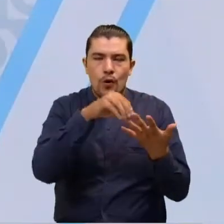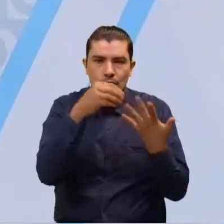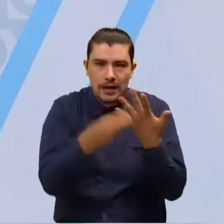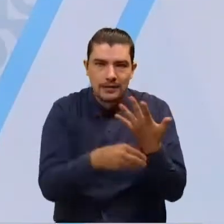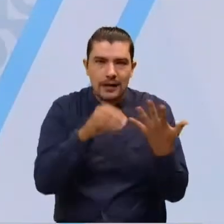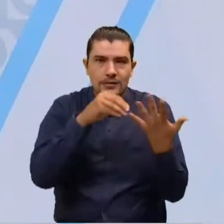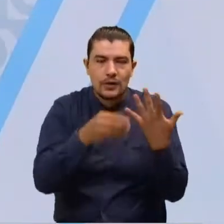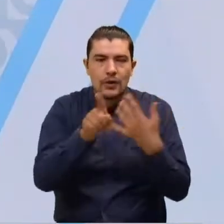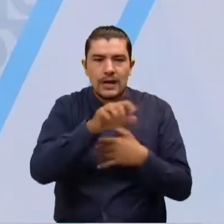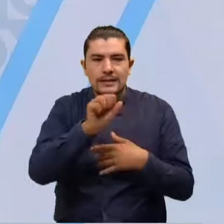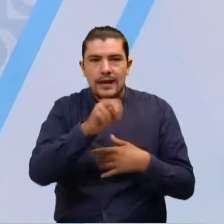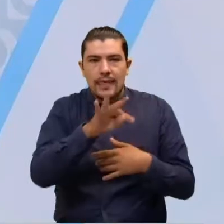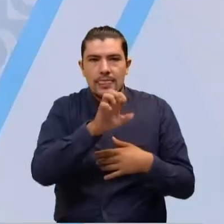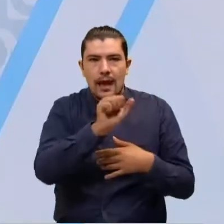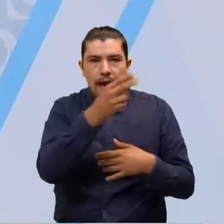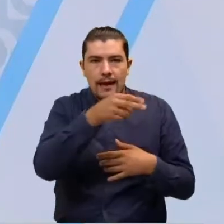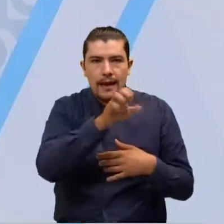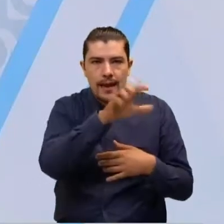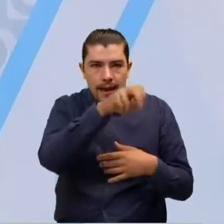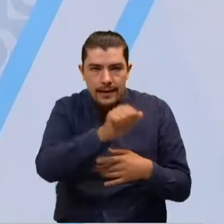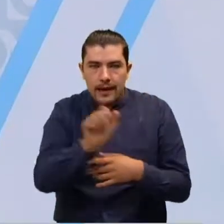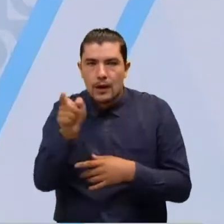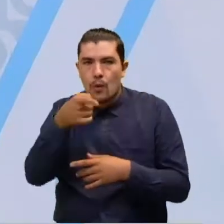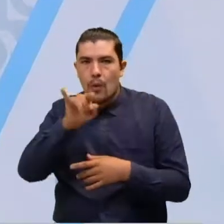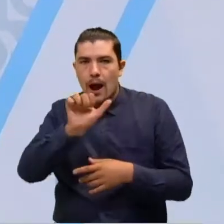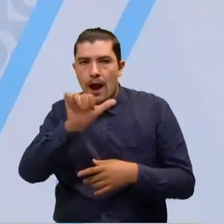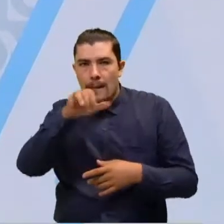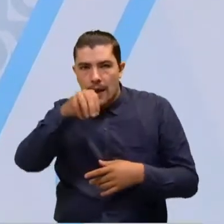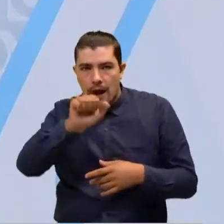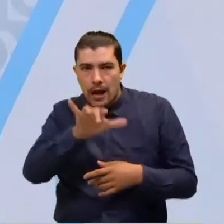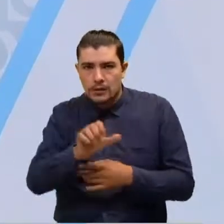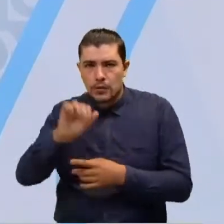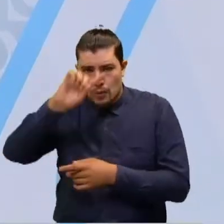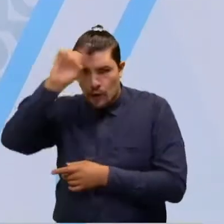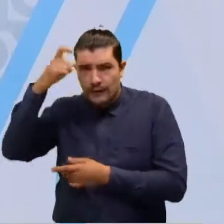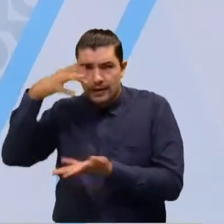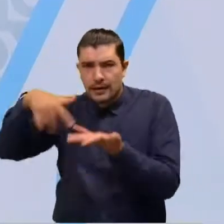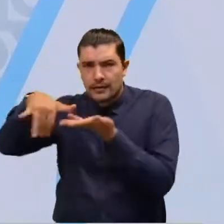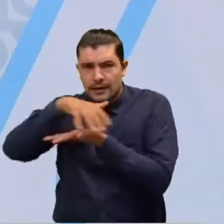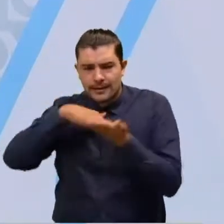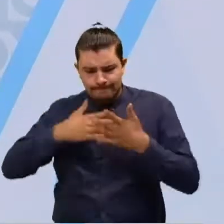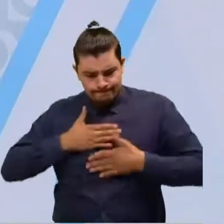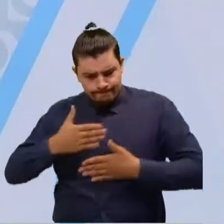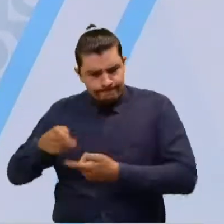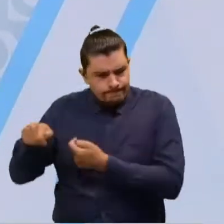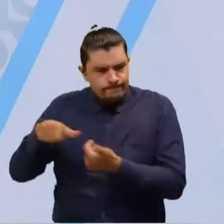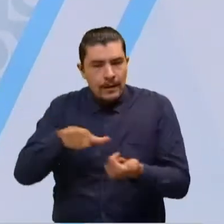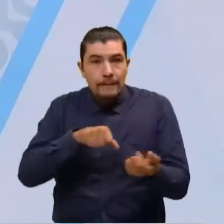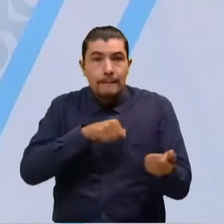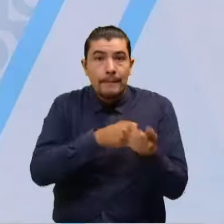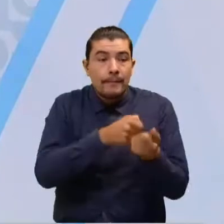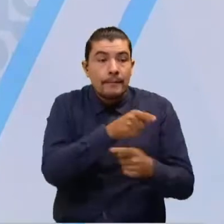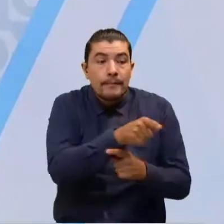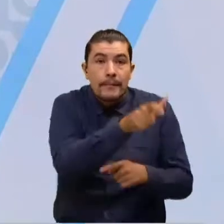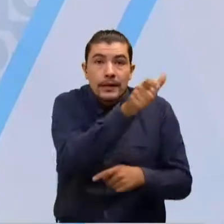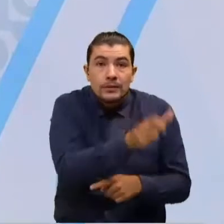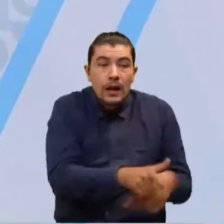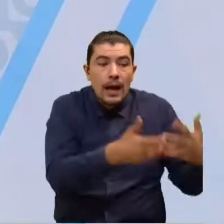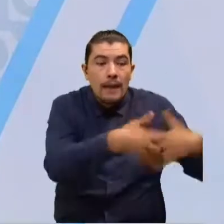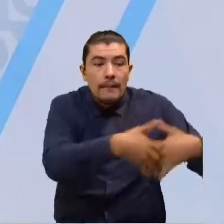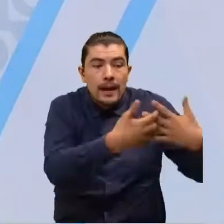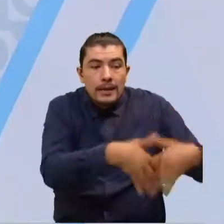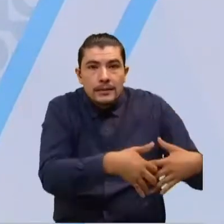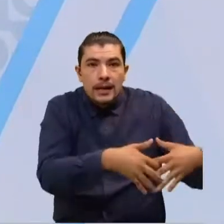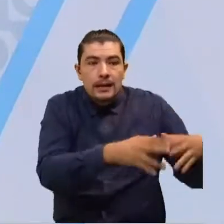Elena. La gobernación ha puesto toda la disposición para ayudar a estos municipios, pero al parecer la empresa encargada de este servicio